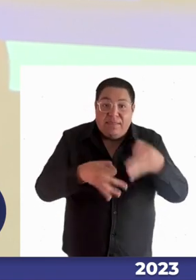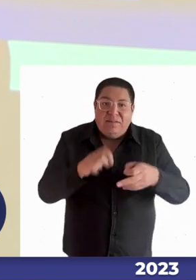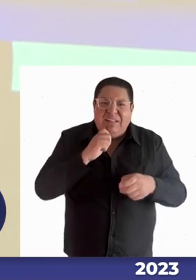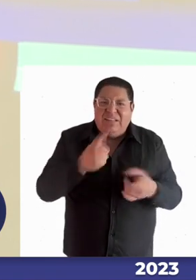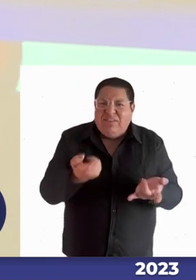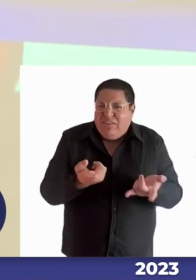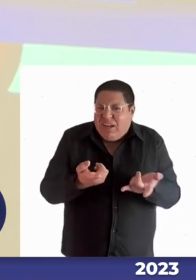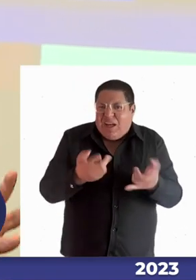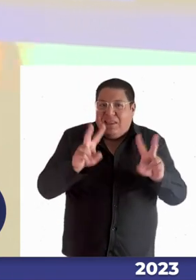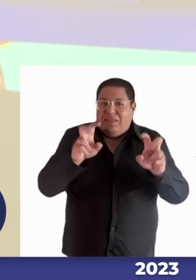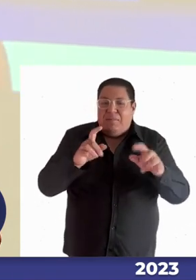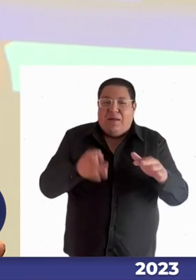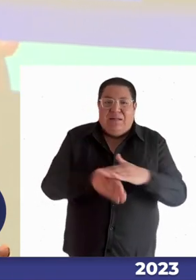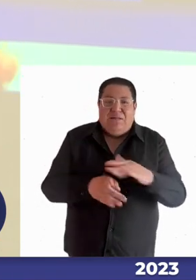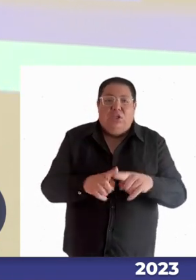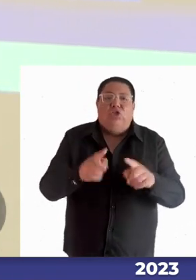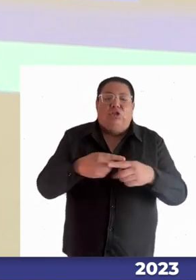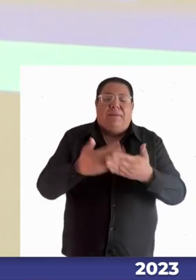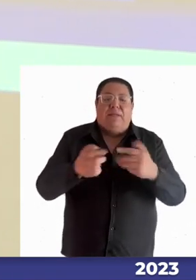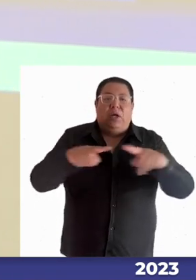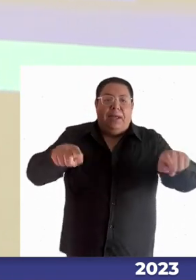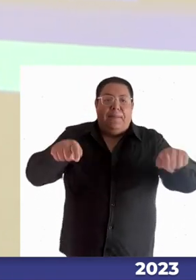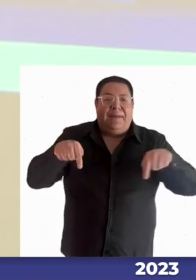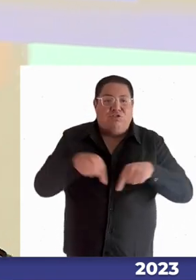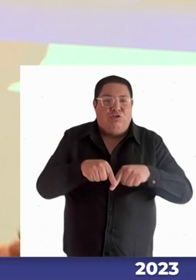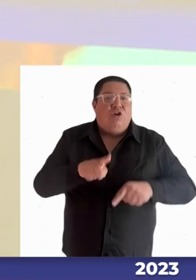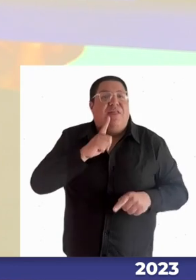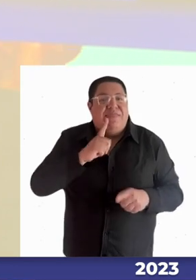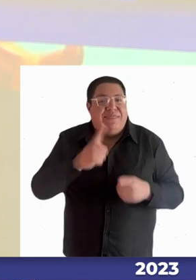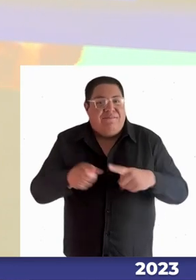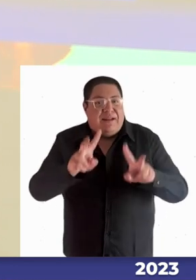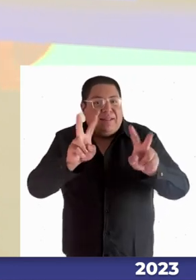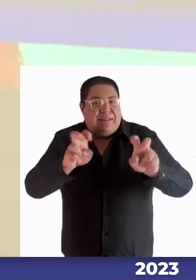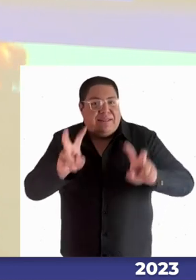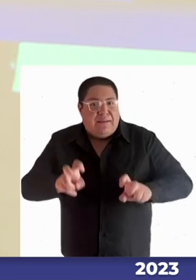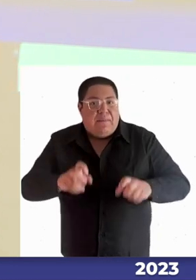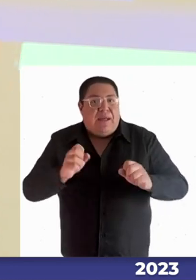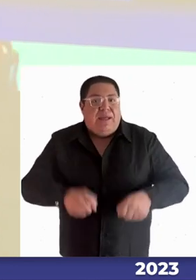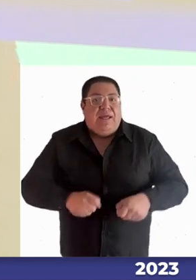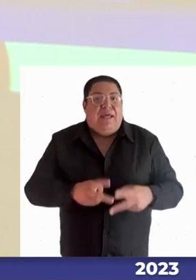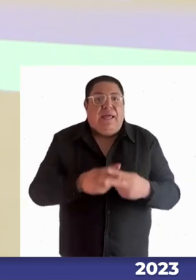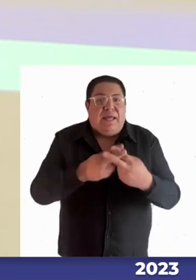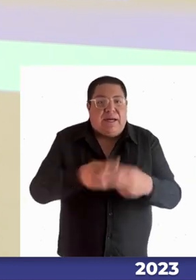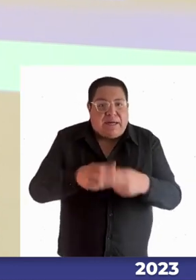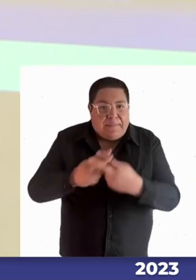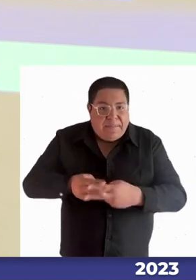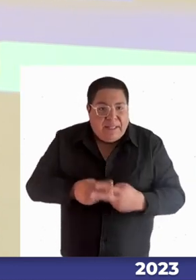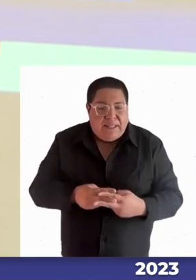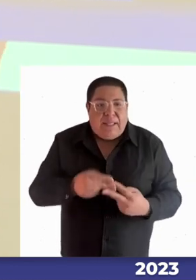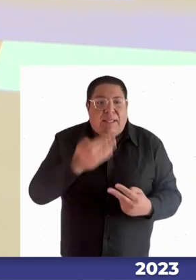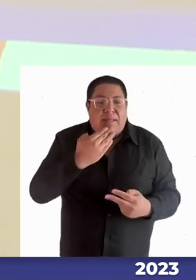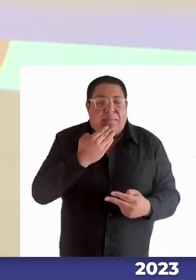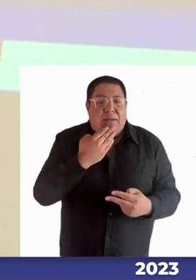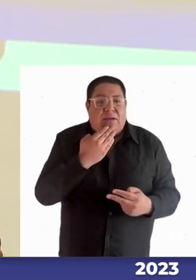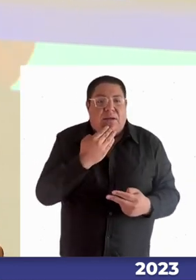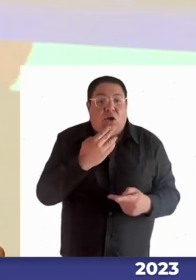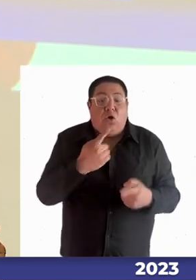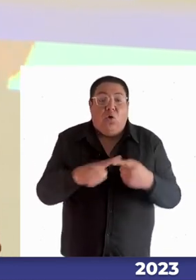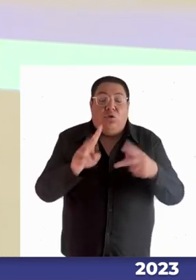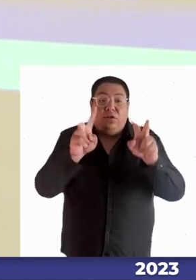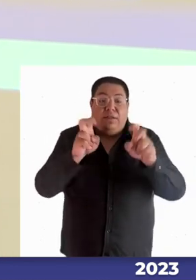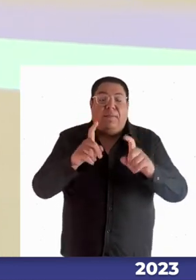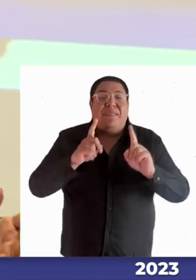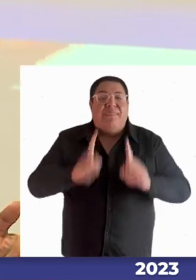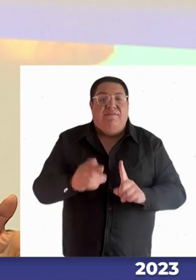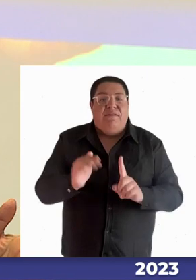solamente el espacio sino son las herramientas otro de los principios tiene que ver con garantizar